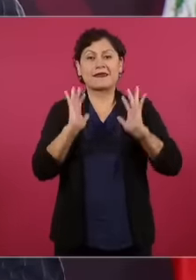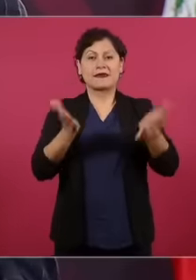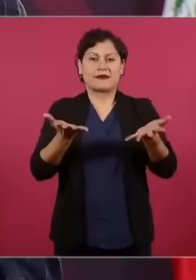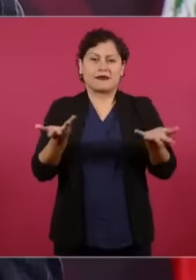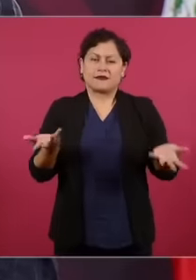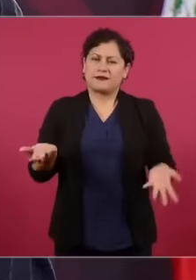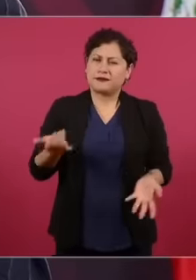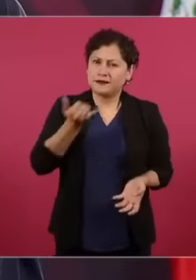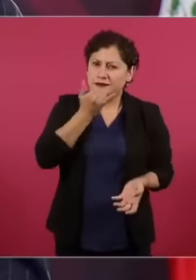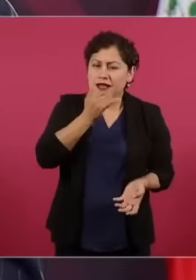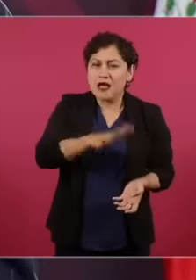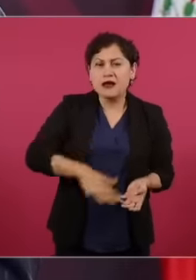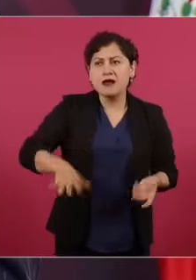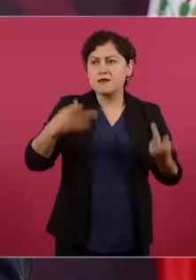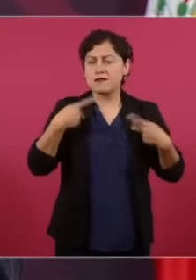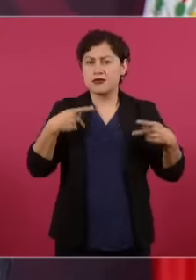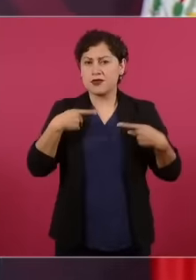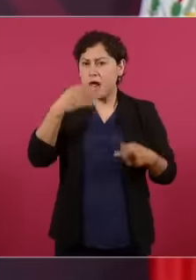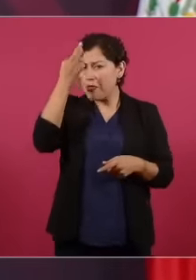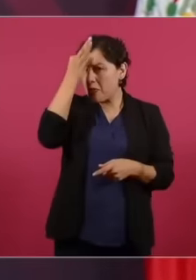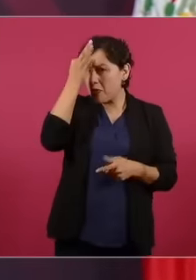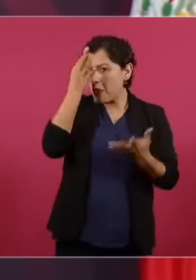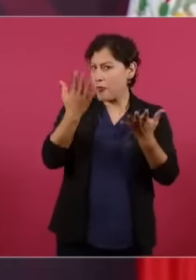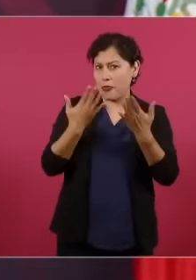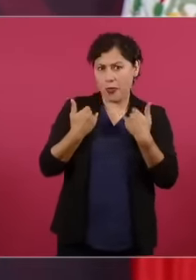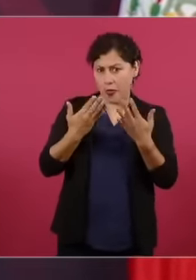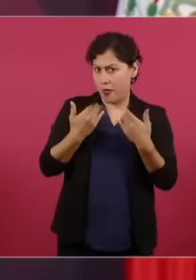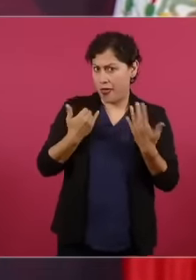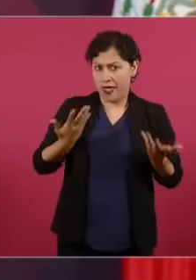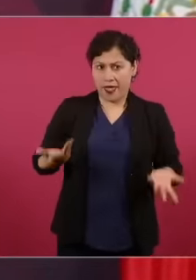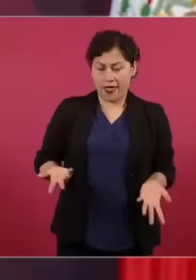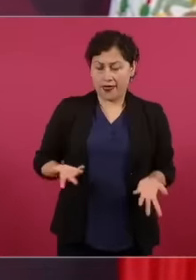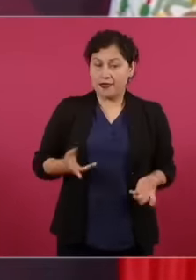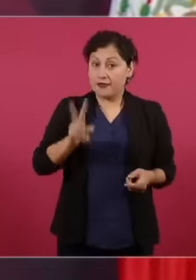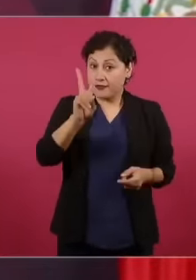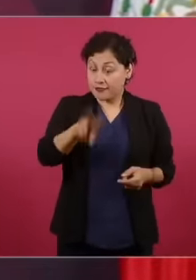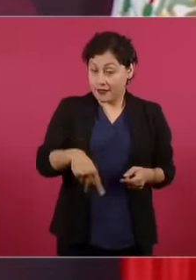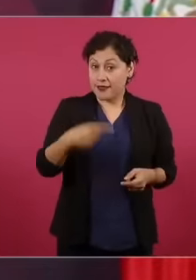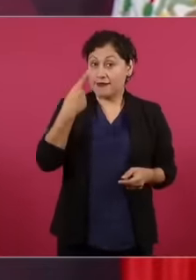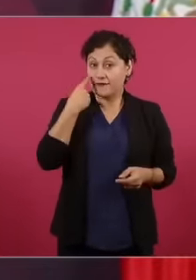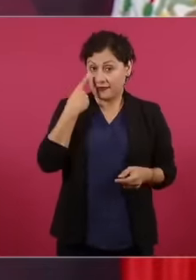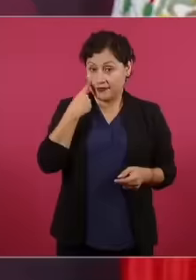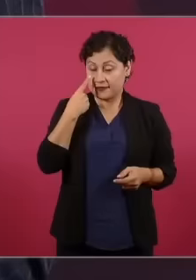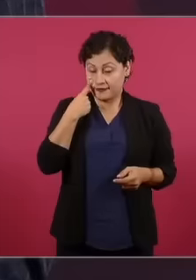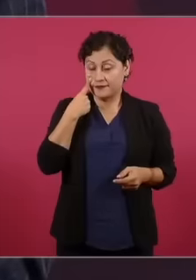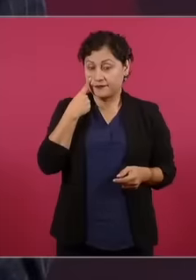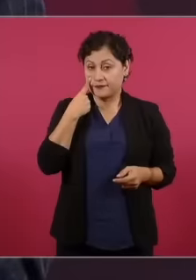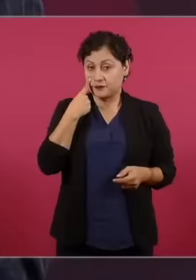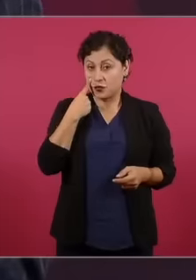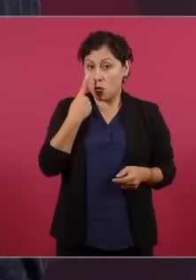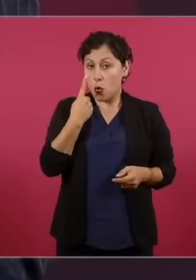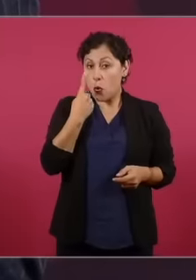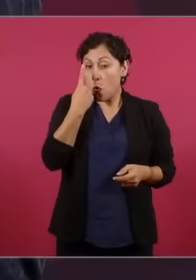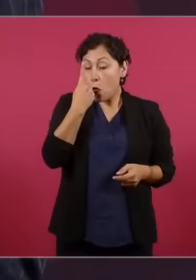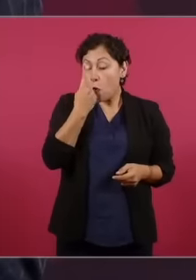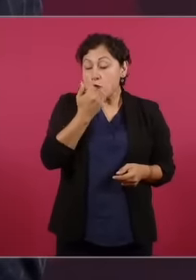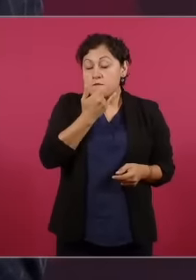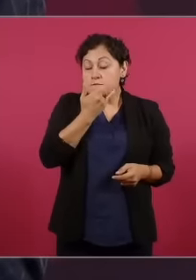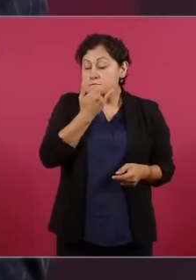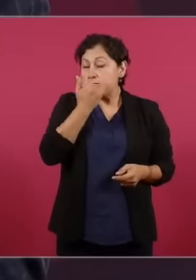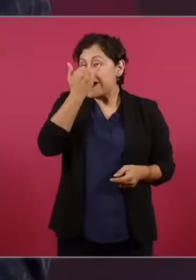Uno de los errores Posiblemente El principal error Del